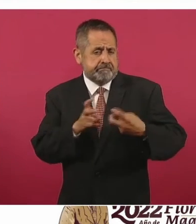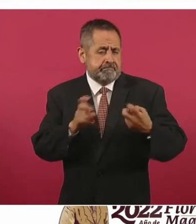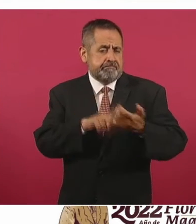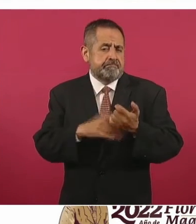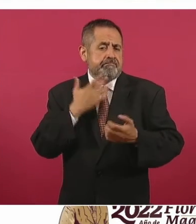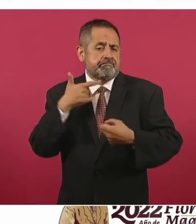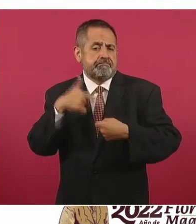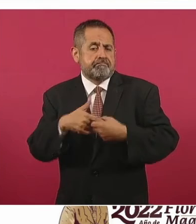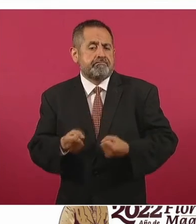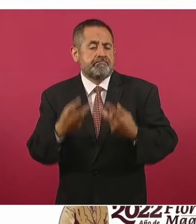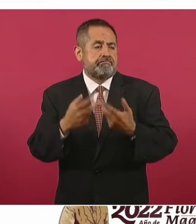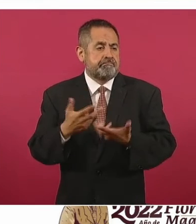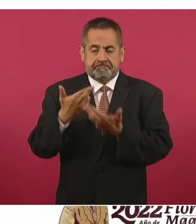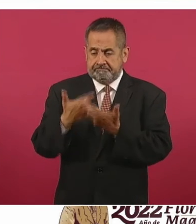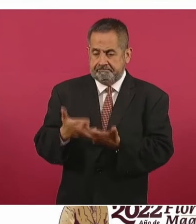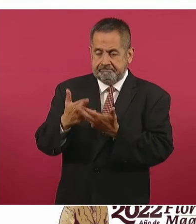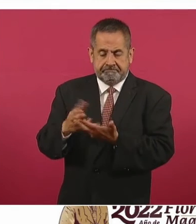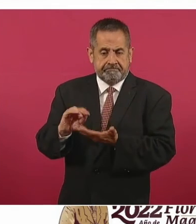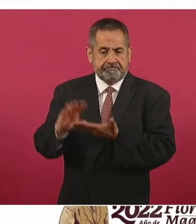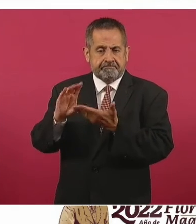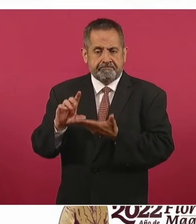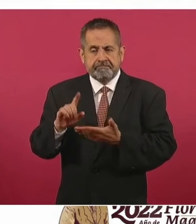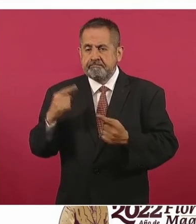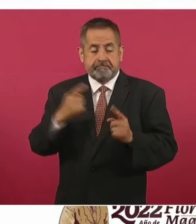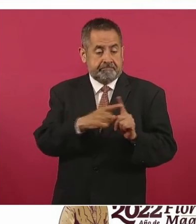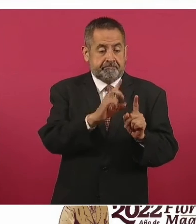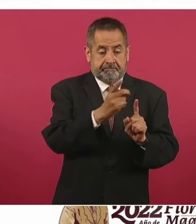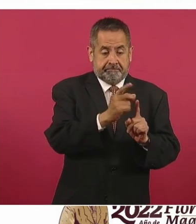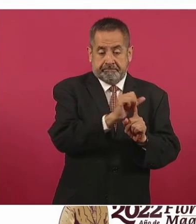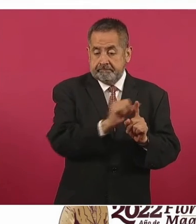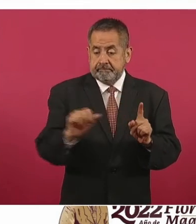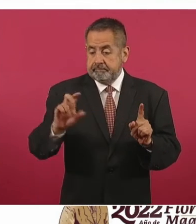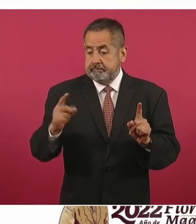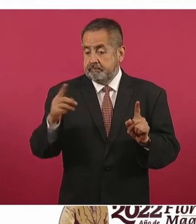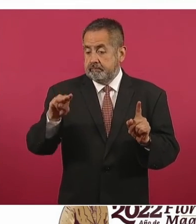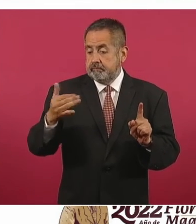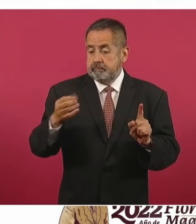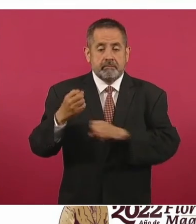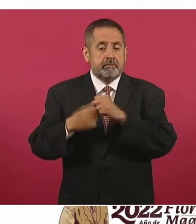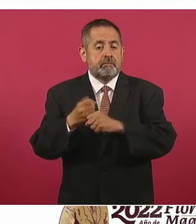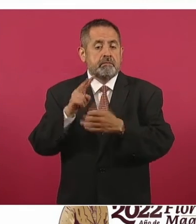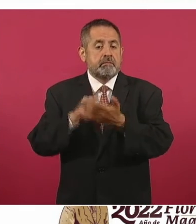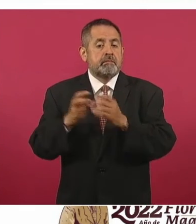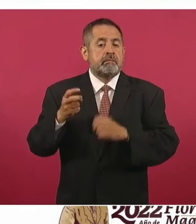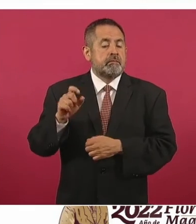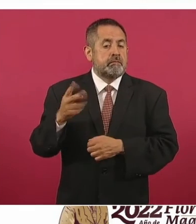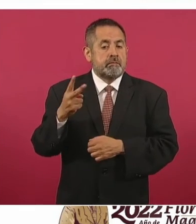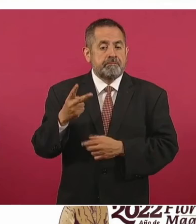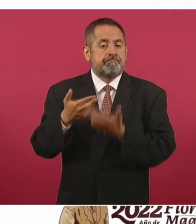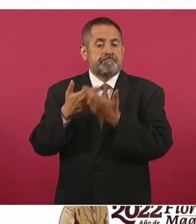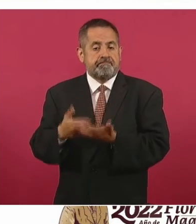se tiene un ahorro estimado del 1 de diciembre al 31 de mayo de 2022, de más de